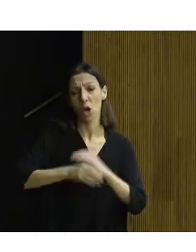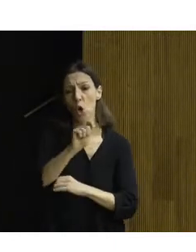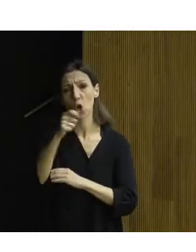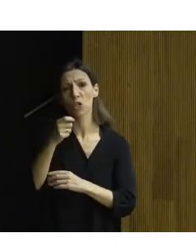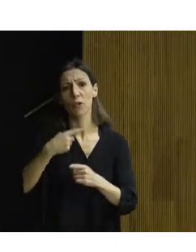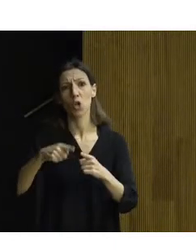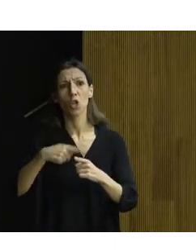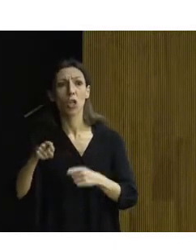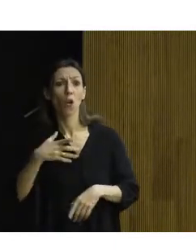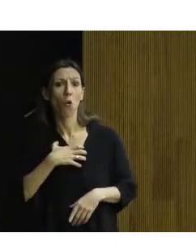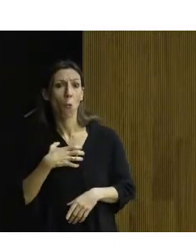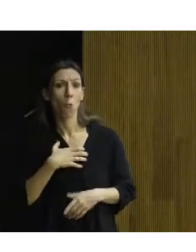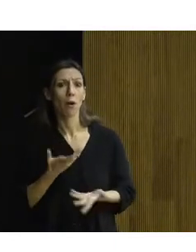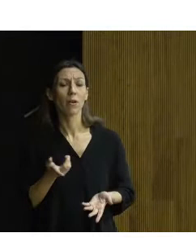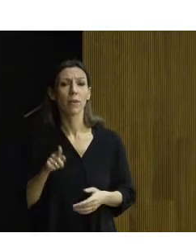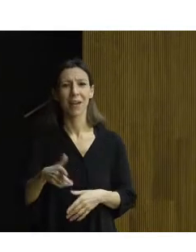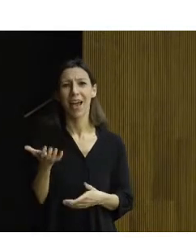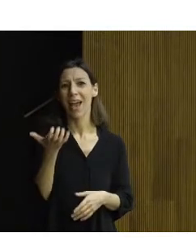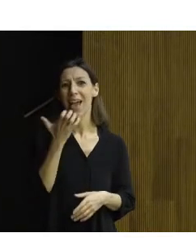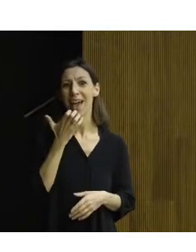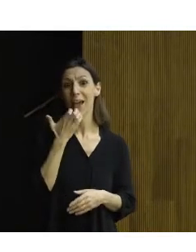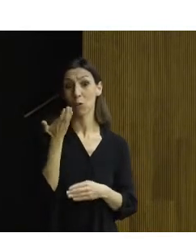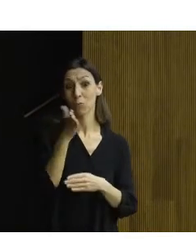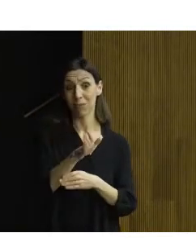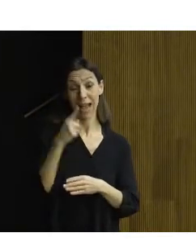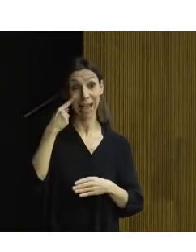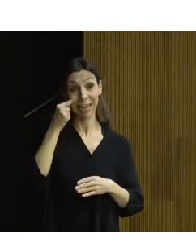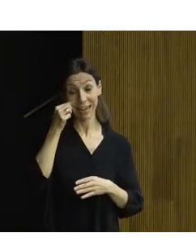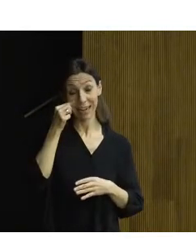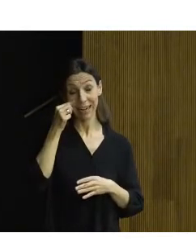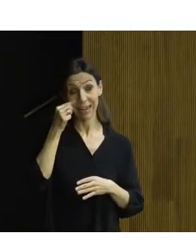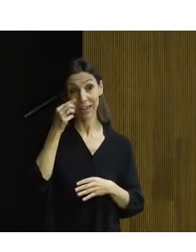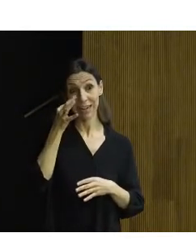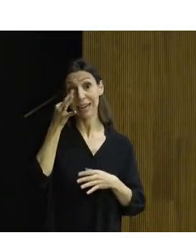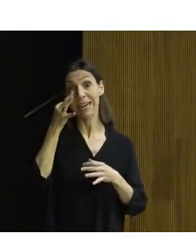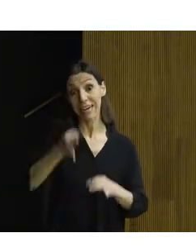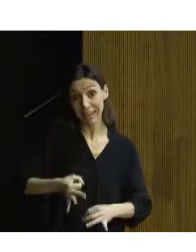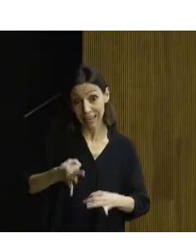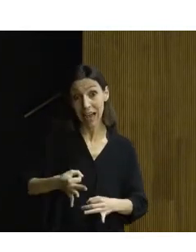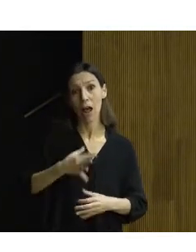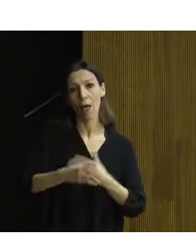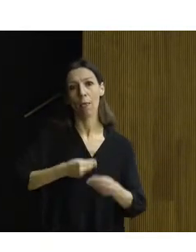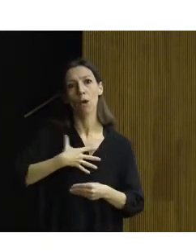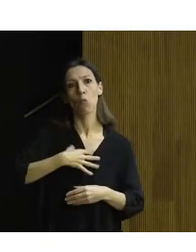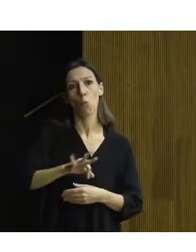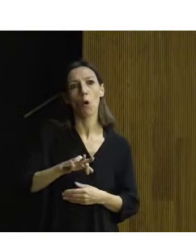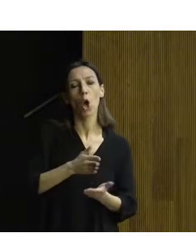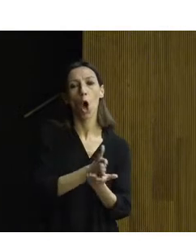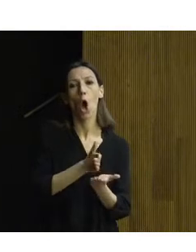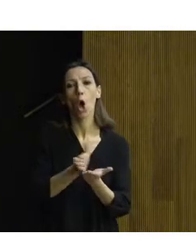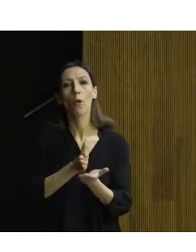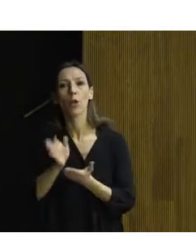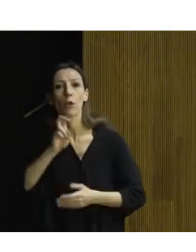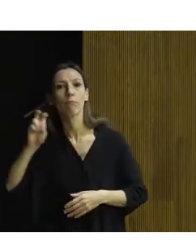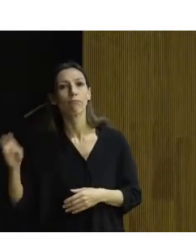pues traer aquí ejemplos reales de que sí se puede hacer de que se puede hacer bien diversas opciones o diversas